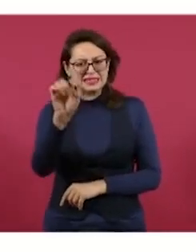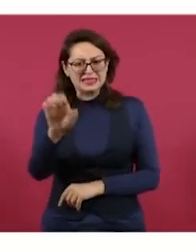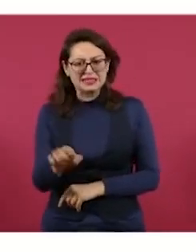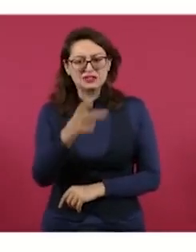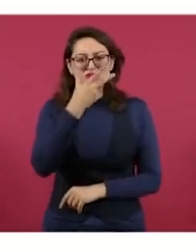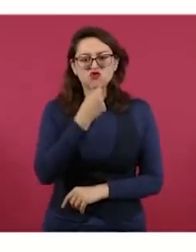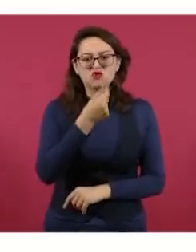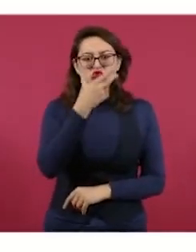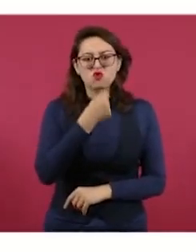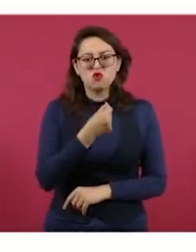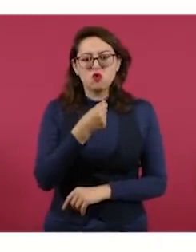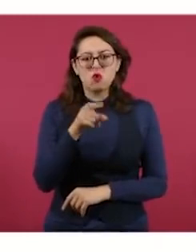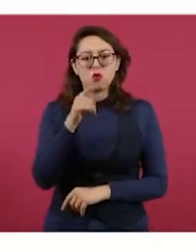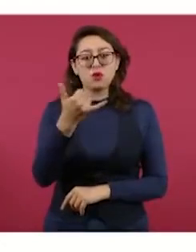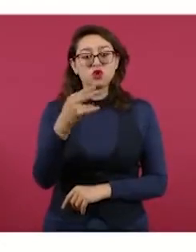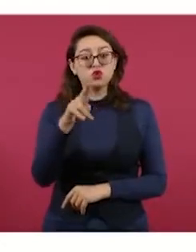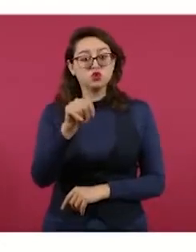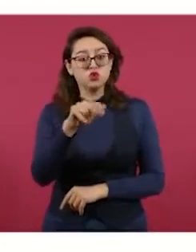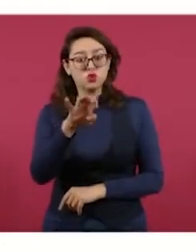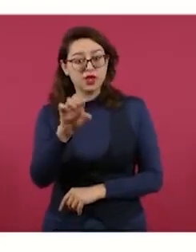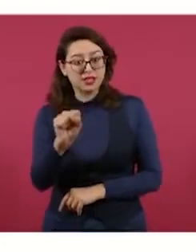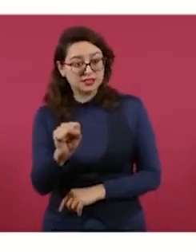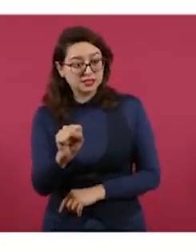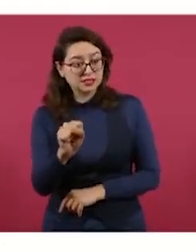Ángel Yunes continuara. por ver el video.